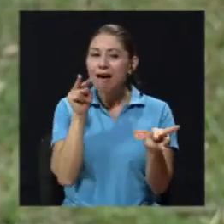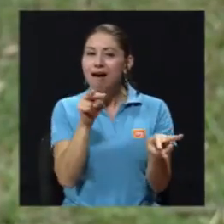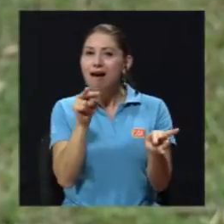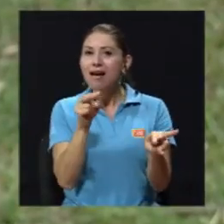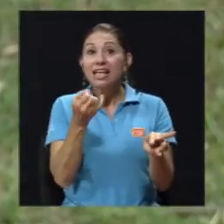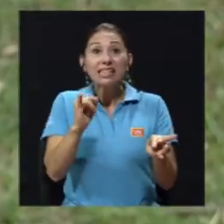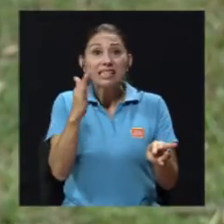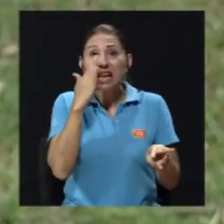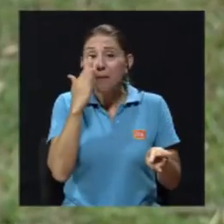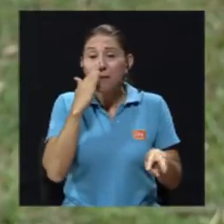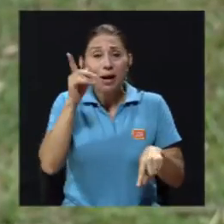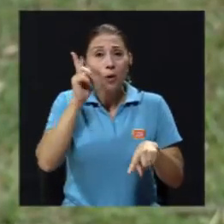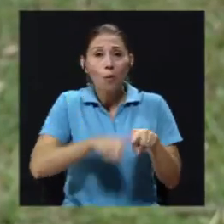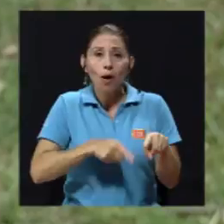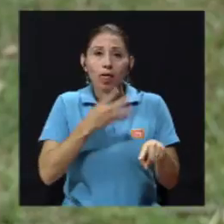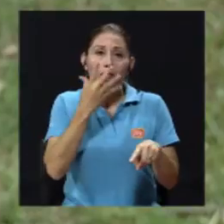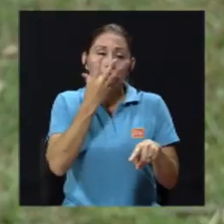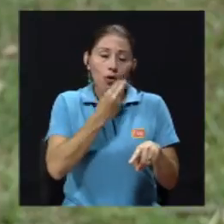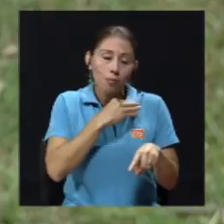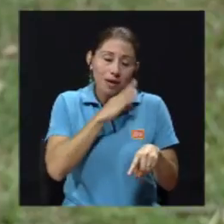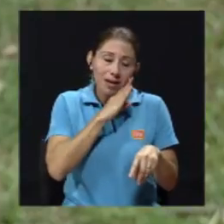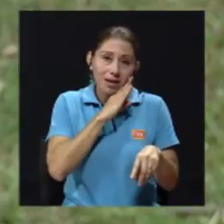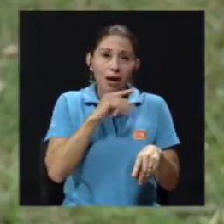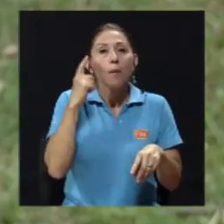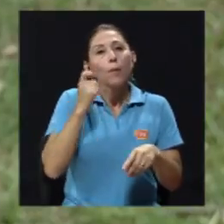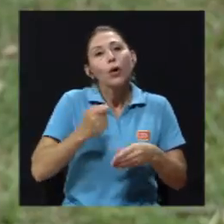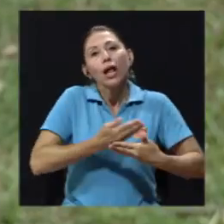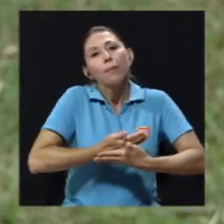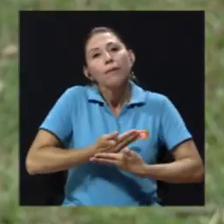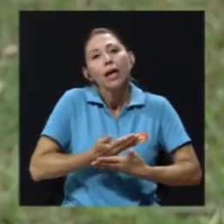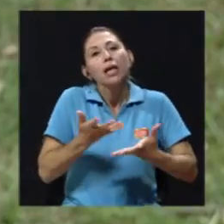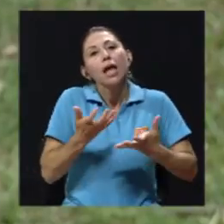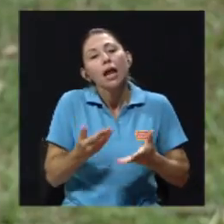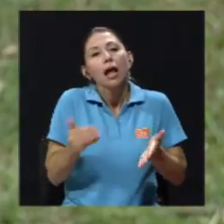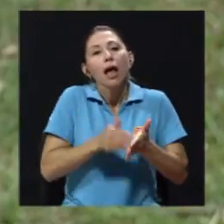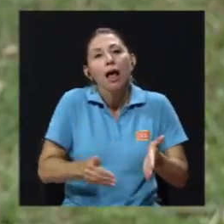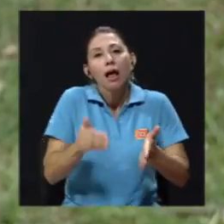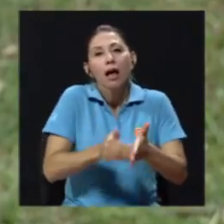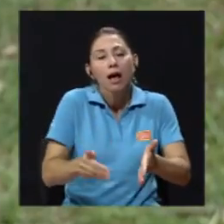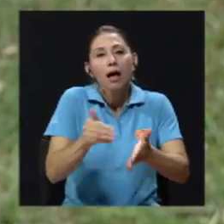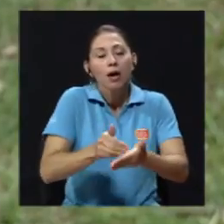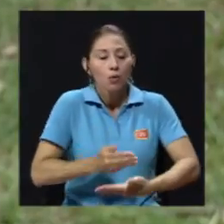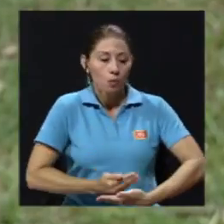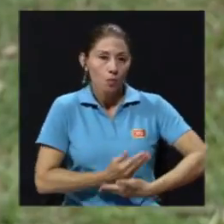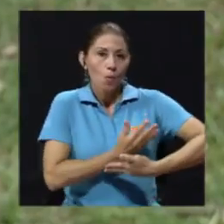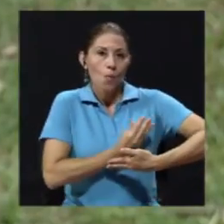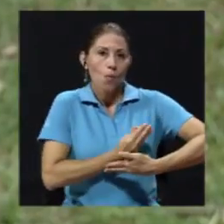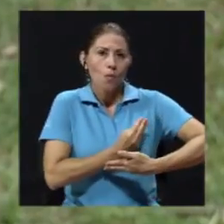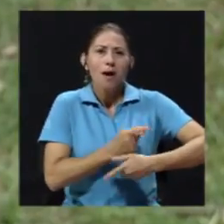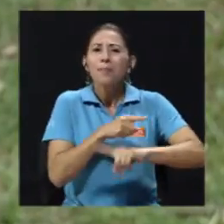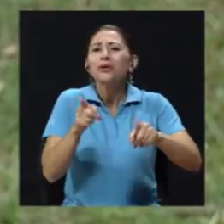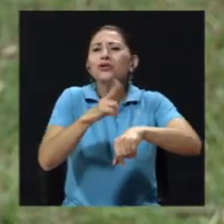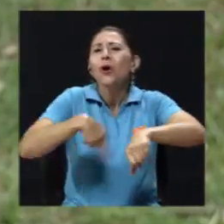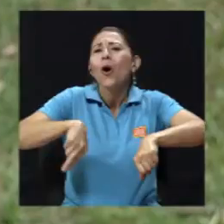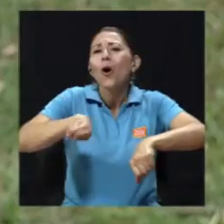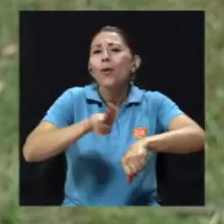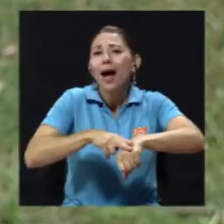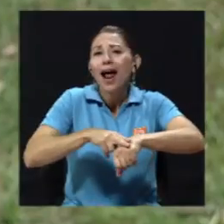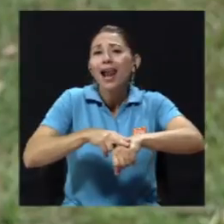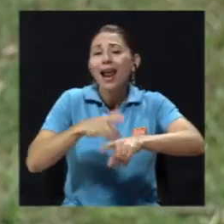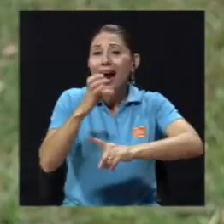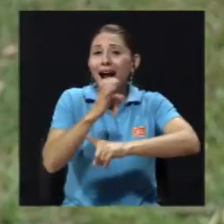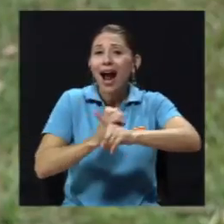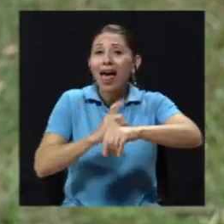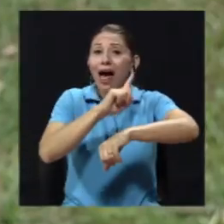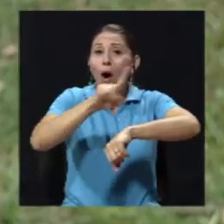pasa tres noches, que con ese ritmo duerme, el bebé está, por ejemplo, es un patrón normal cada hora y media